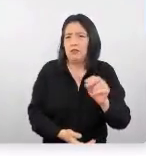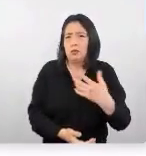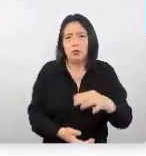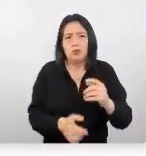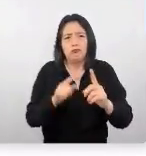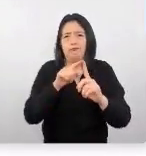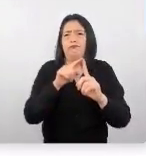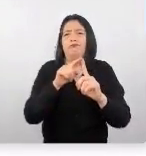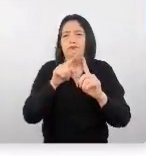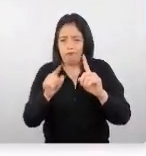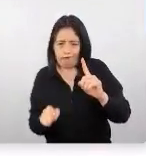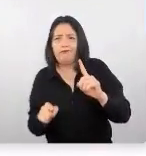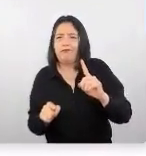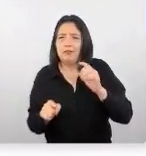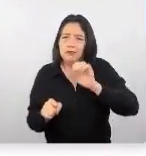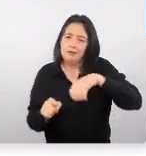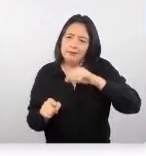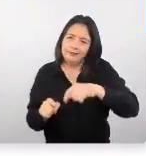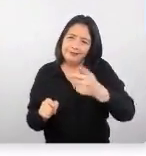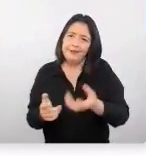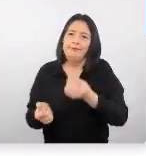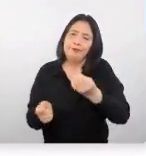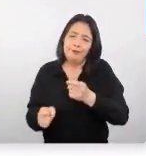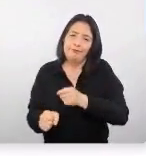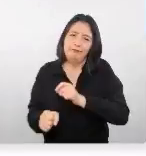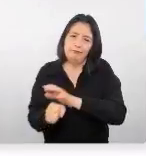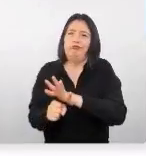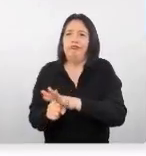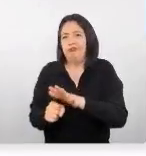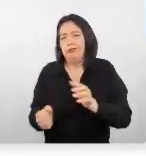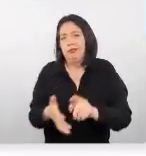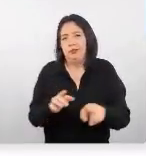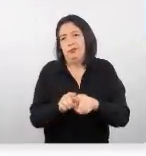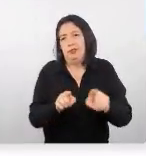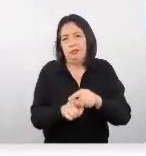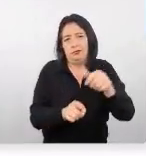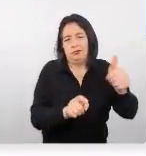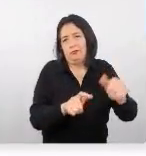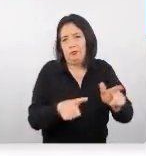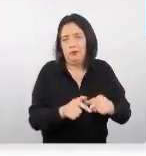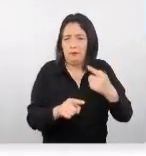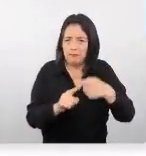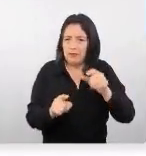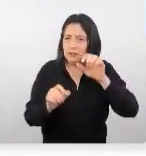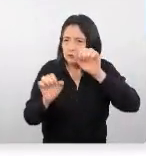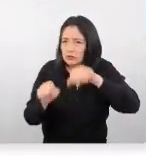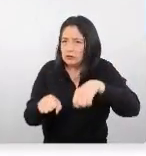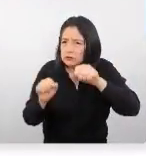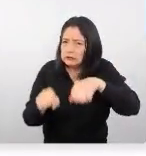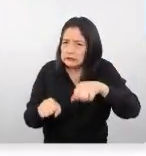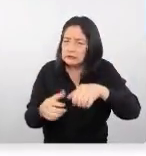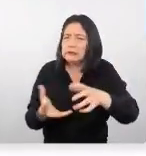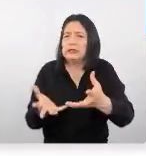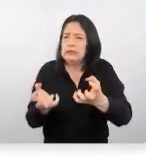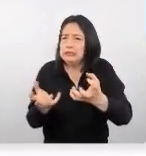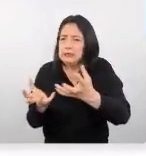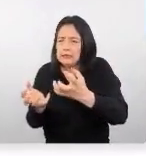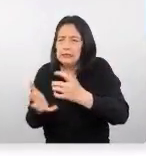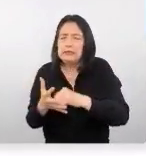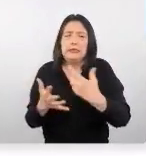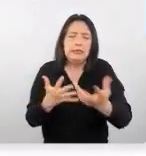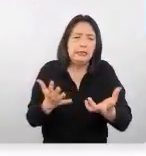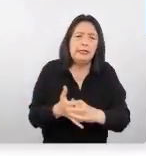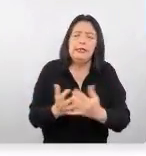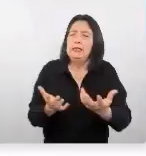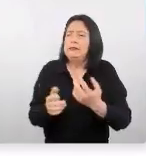afectado por la pandemia, justamente con todos los otros mercados, pero sí había una tendencia a querer buscar destinos